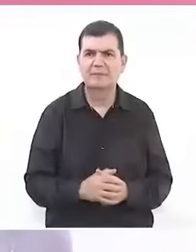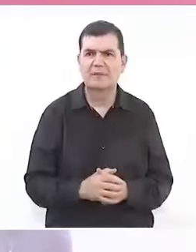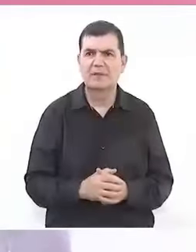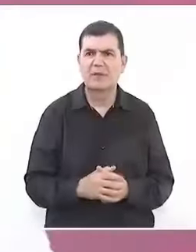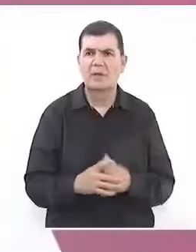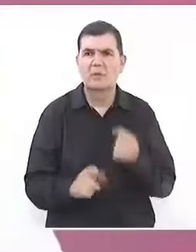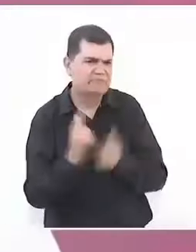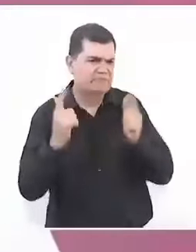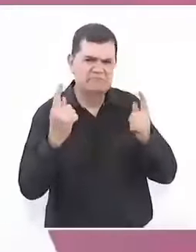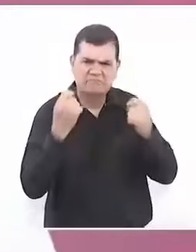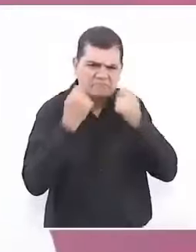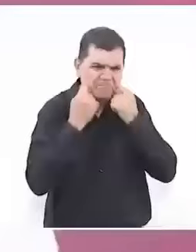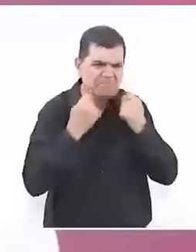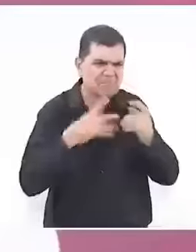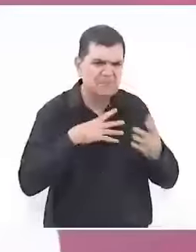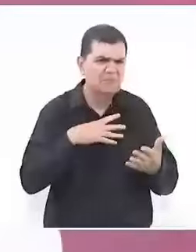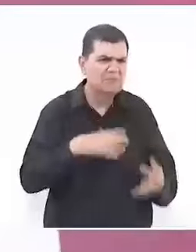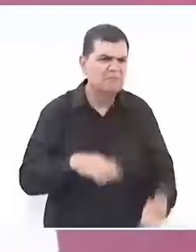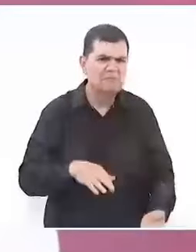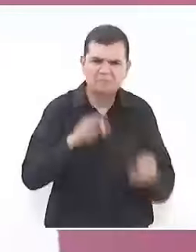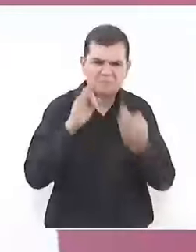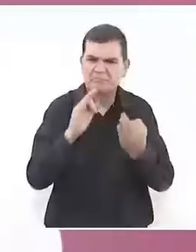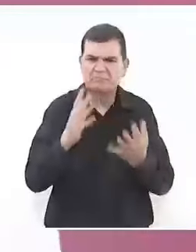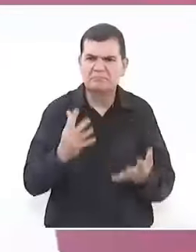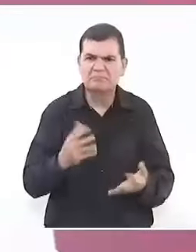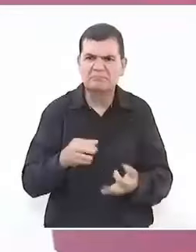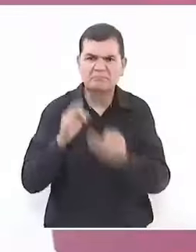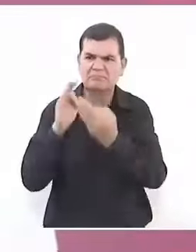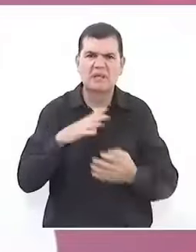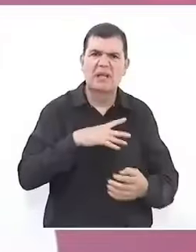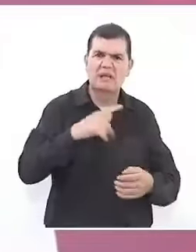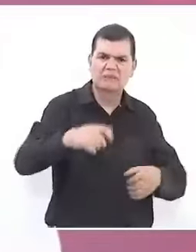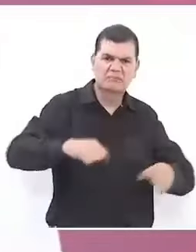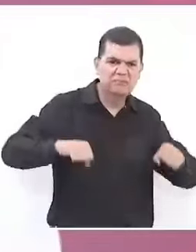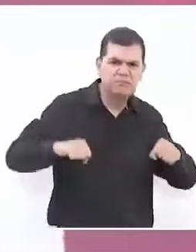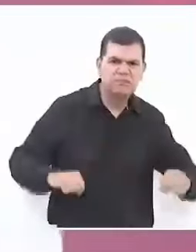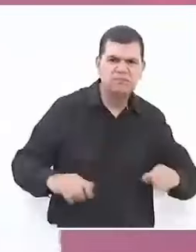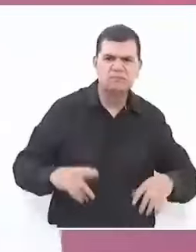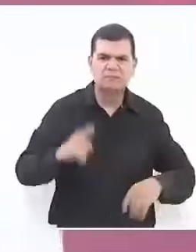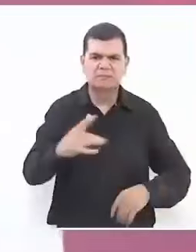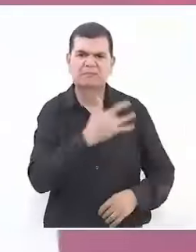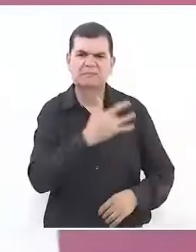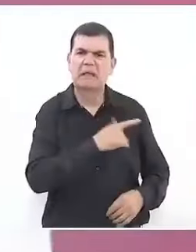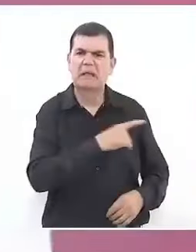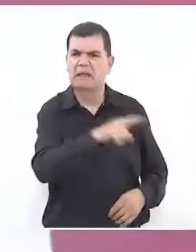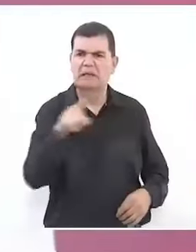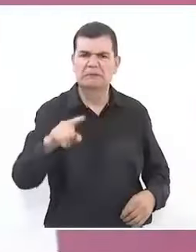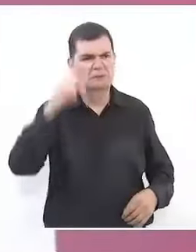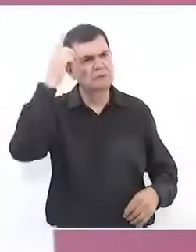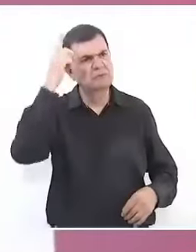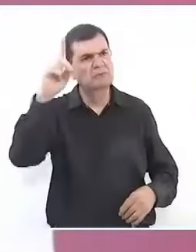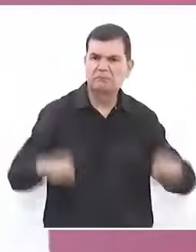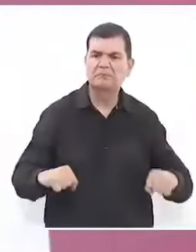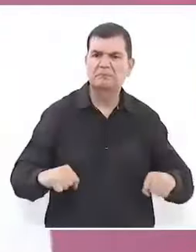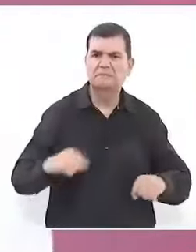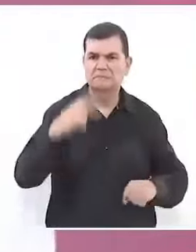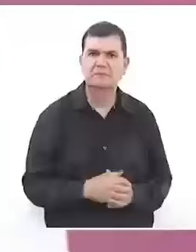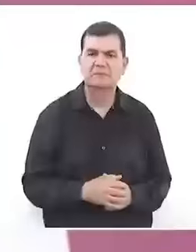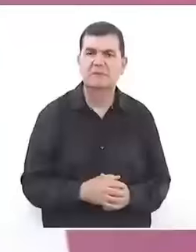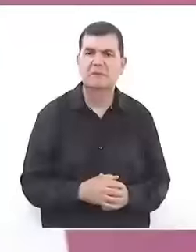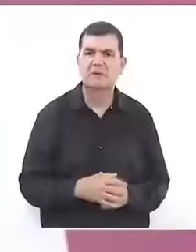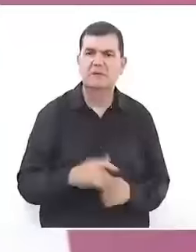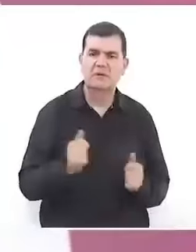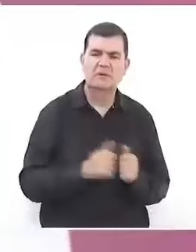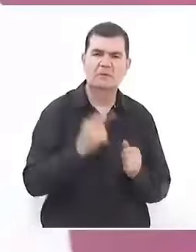cualquier problema. Enfrentar a los potentados, a los que se sentían dueños de México, con